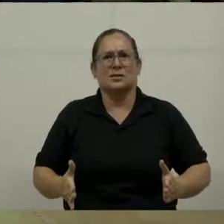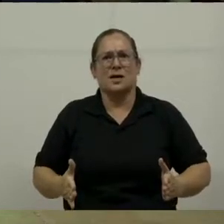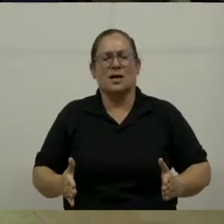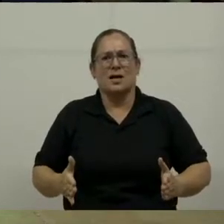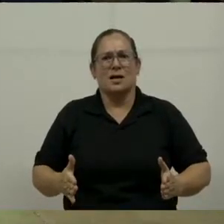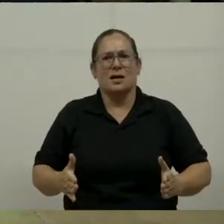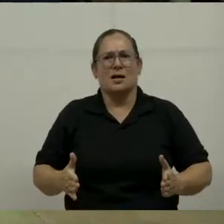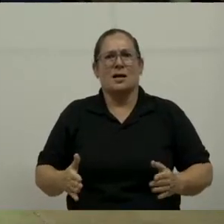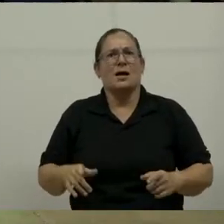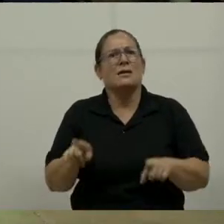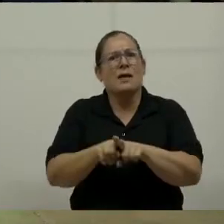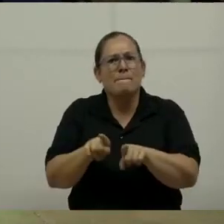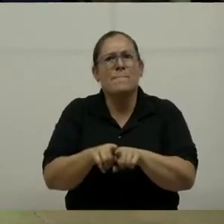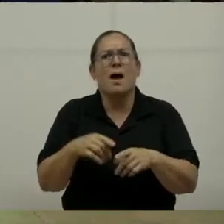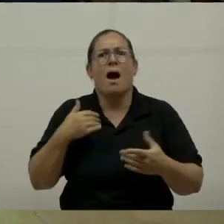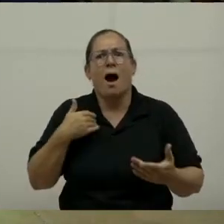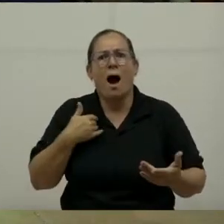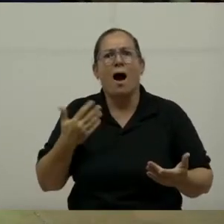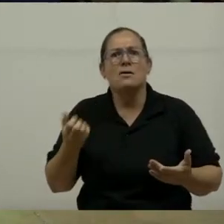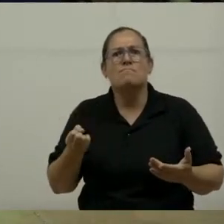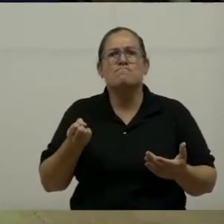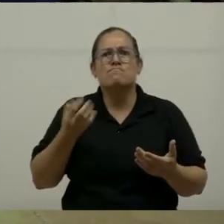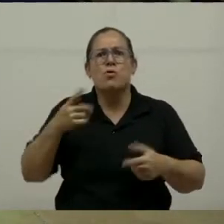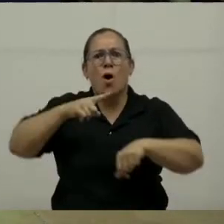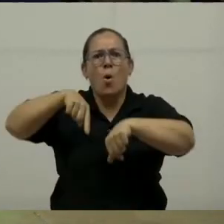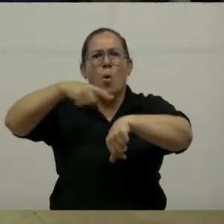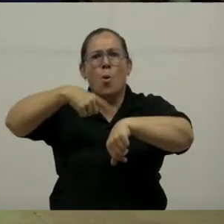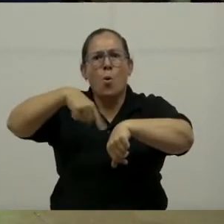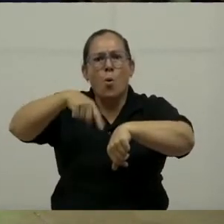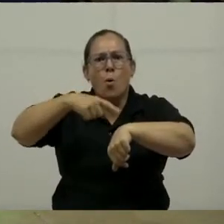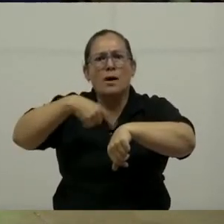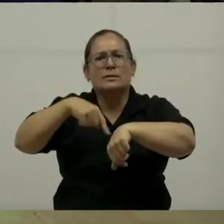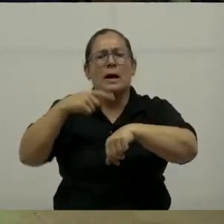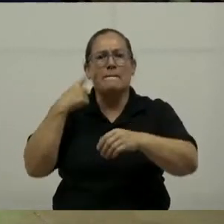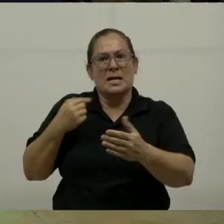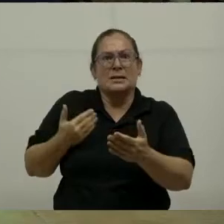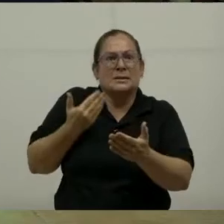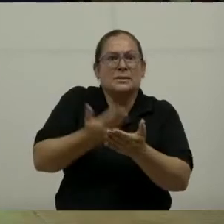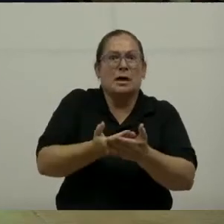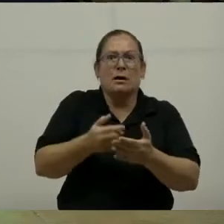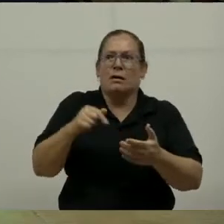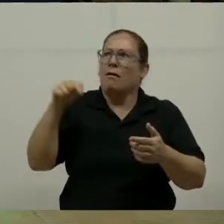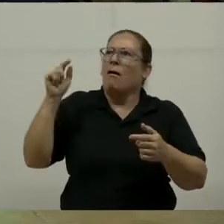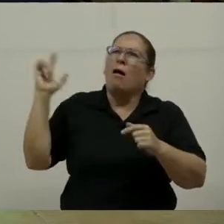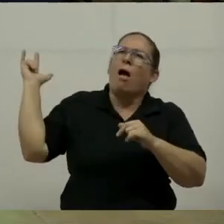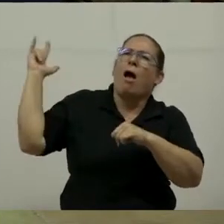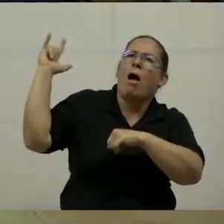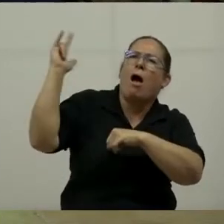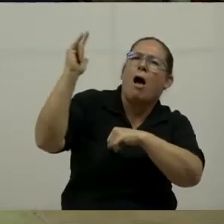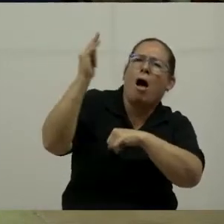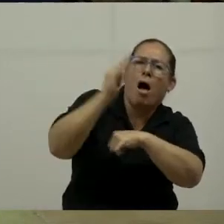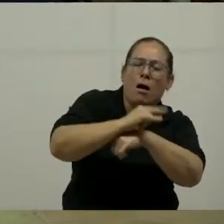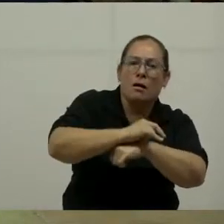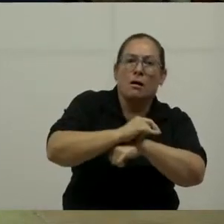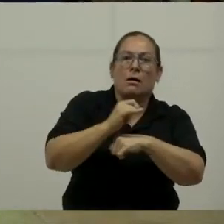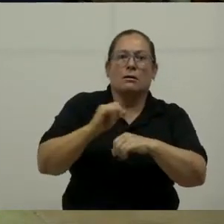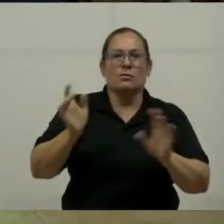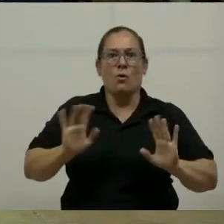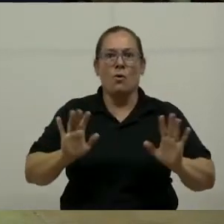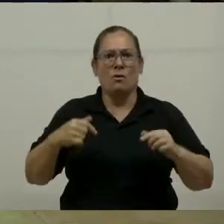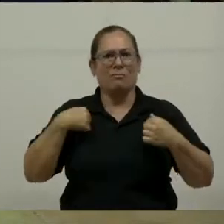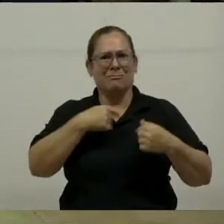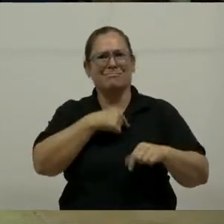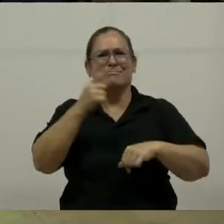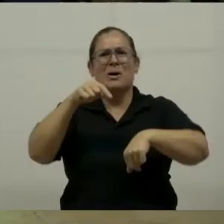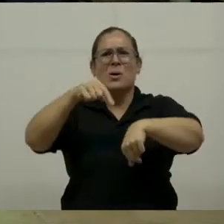gasta mil de dólares y un montón de horas, ¿verdad? Para llegar hasta acá. Y nosotros salimos de la casa y tenemos a Costa Rica, ¿verdad?